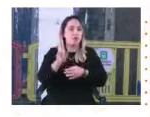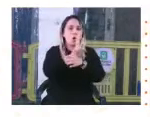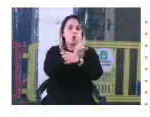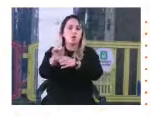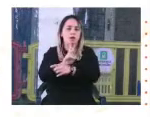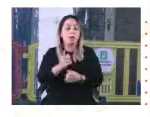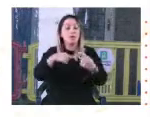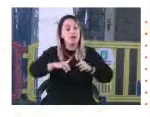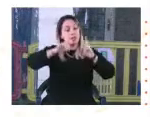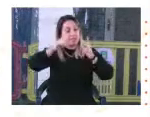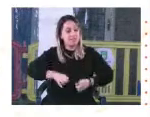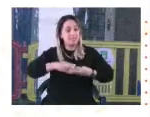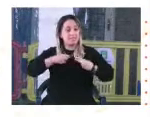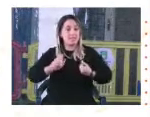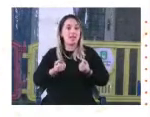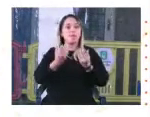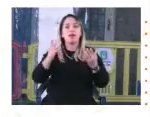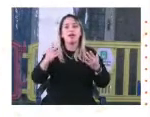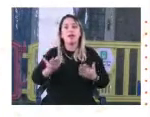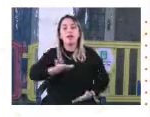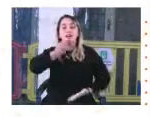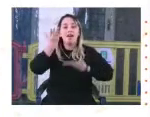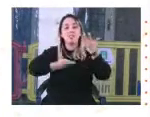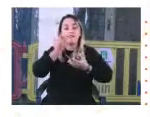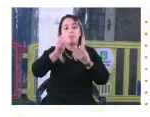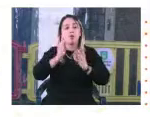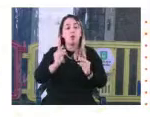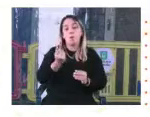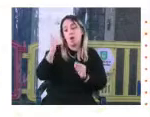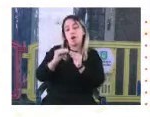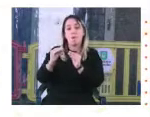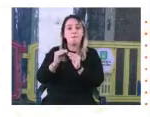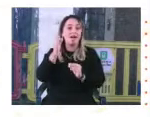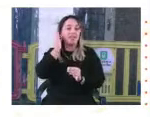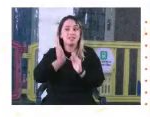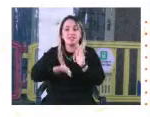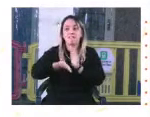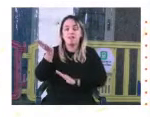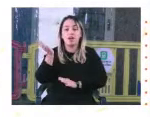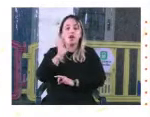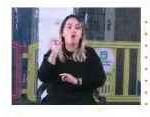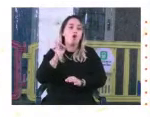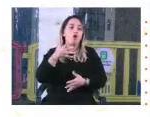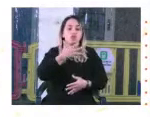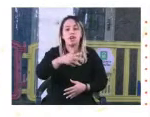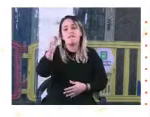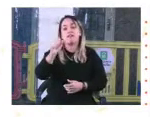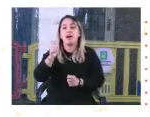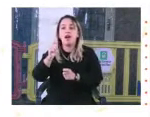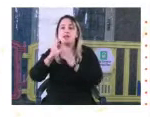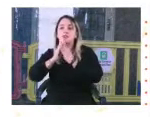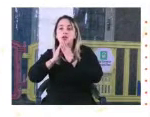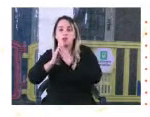cantábamos porque se iba una compañera o porque la llevaban a un interrogatorio, o en fin, o cuando estaban los